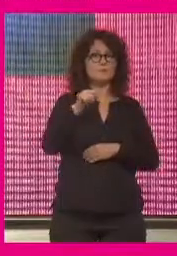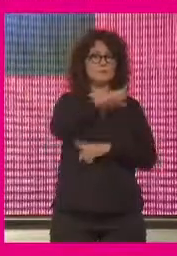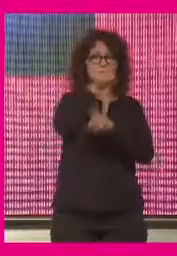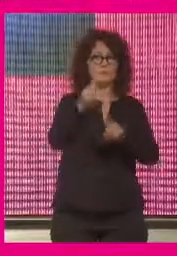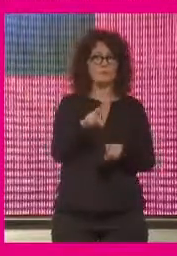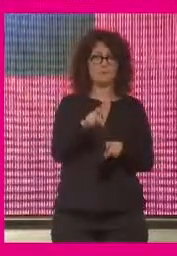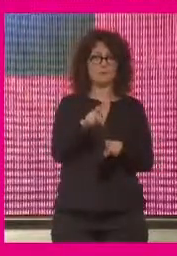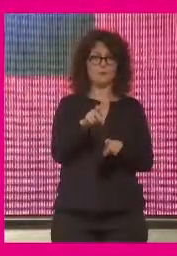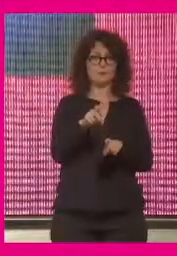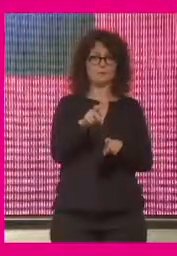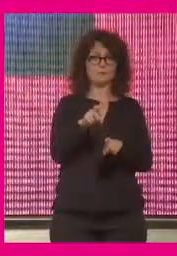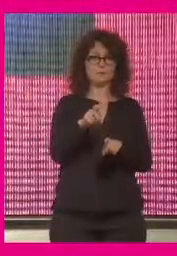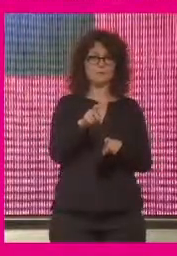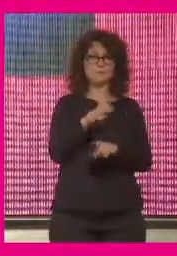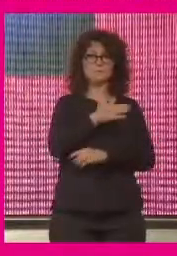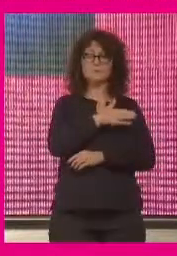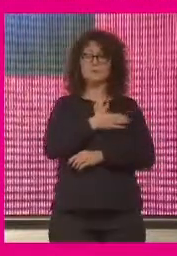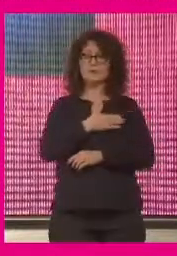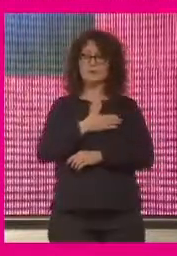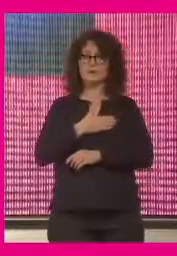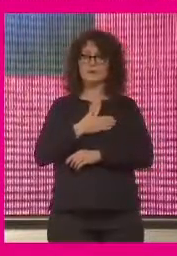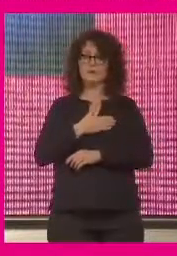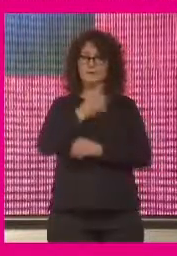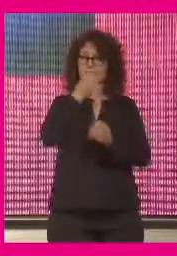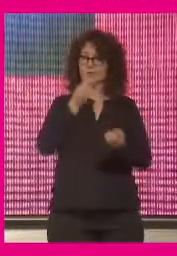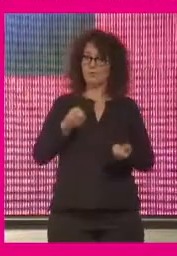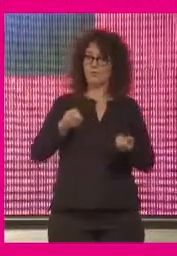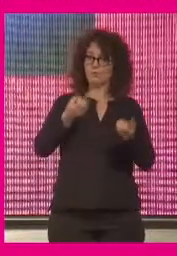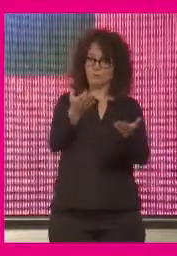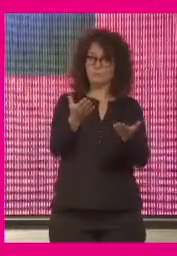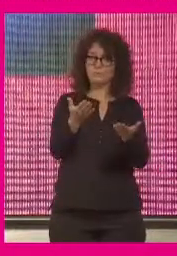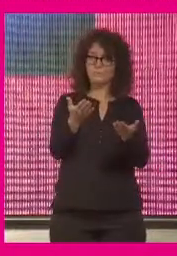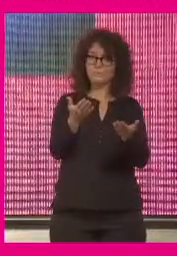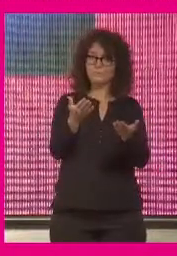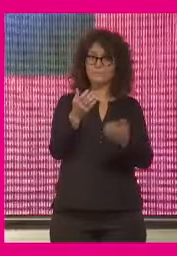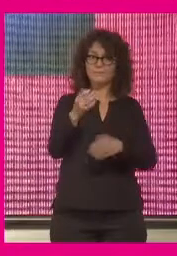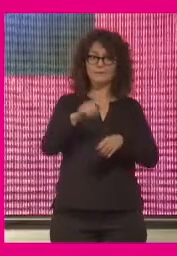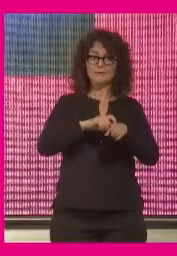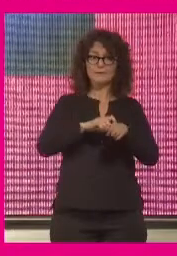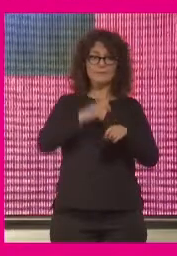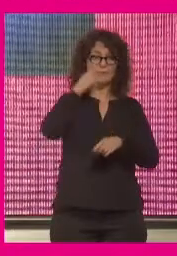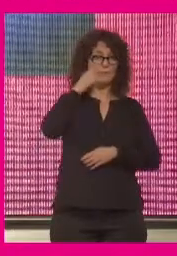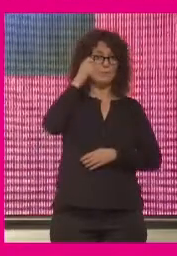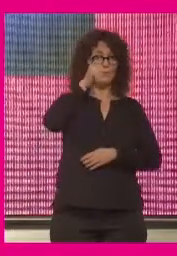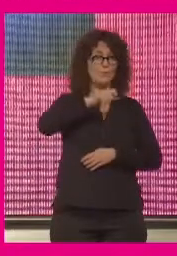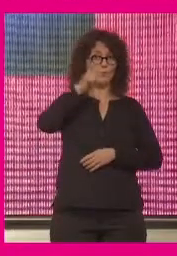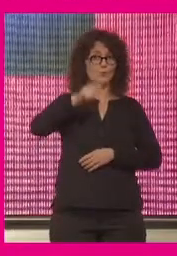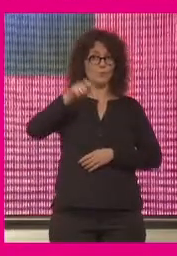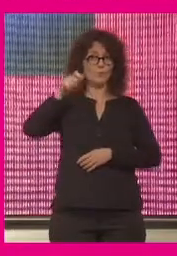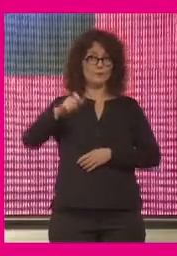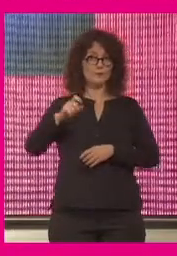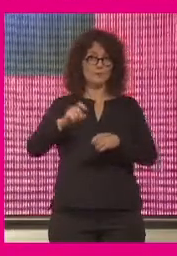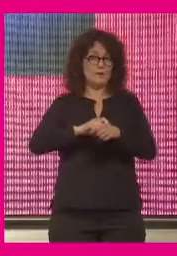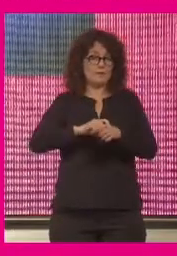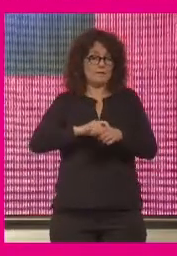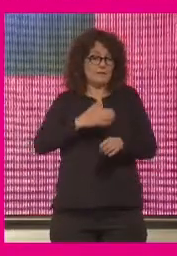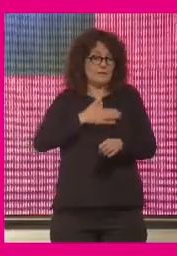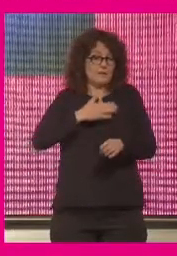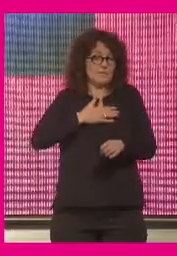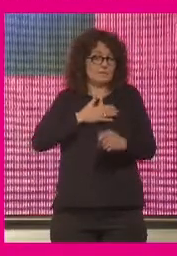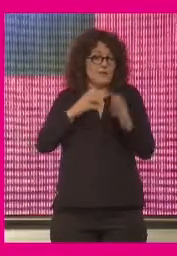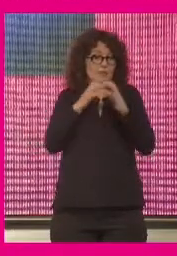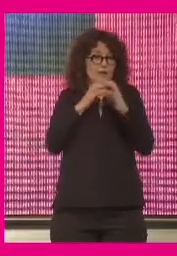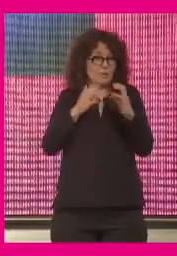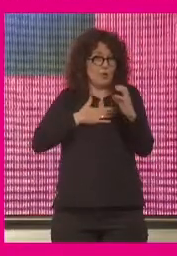quiero introducir al distinguir sociedad y humanidad es que la especie humana y esto es una característica de nuestro